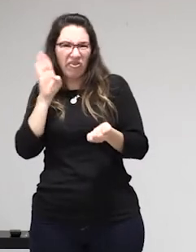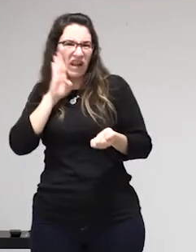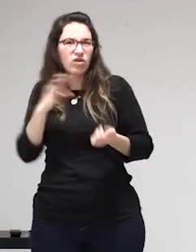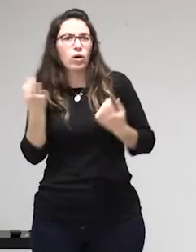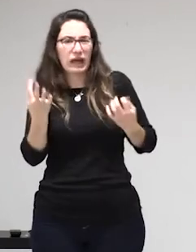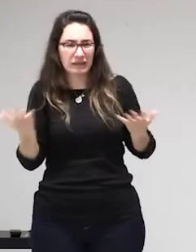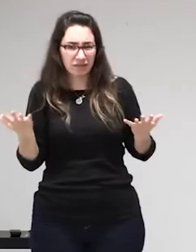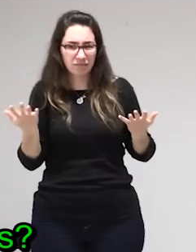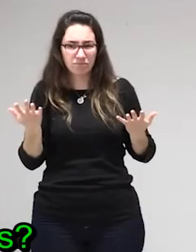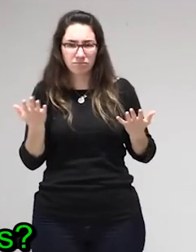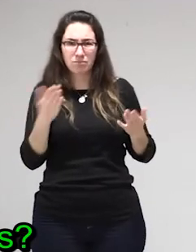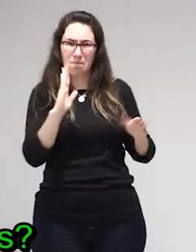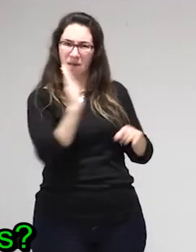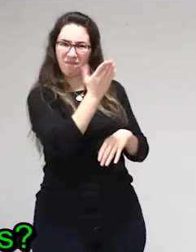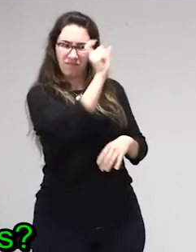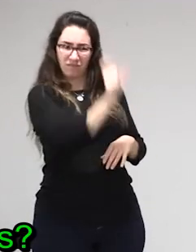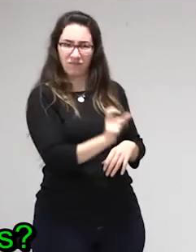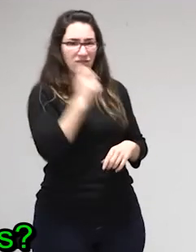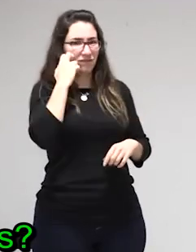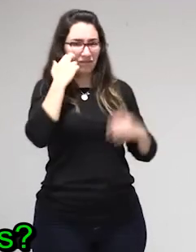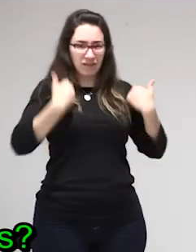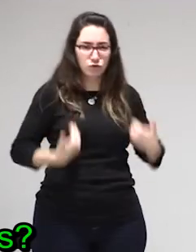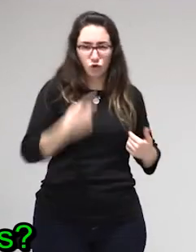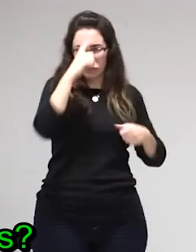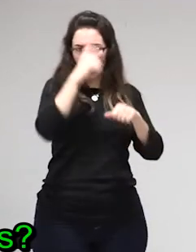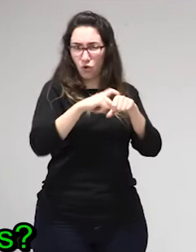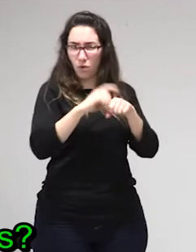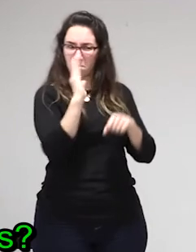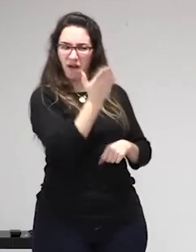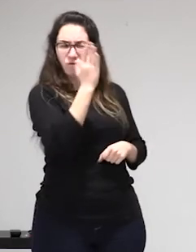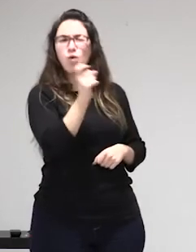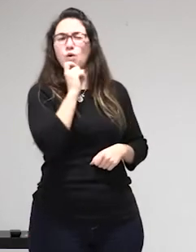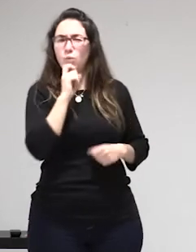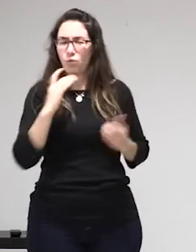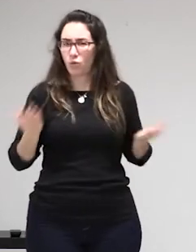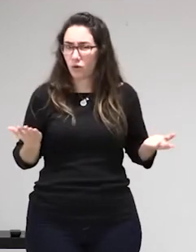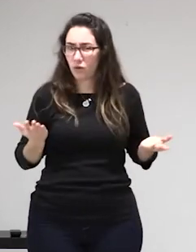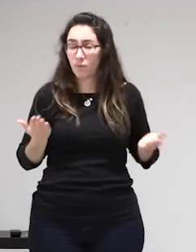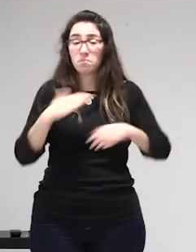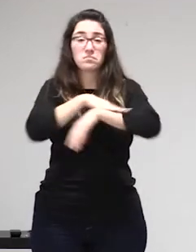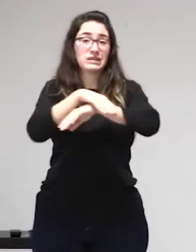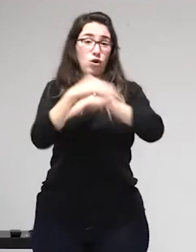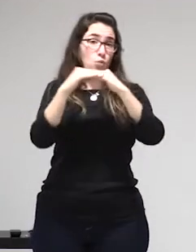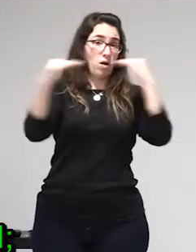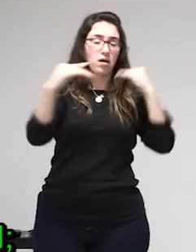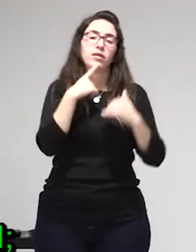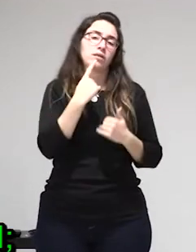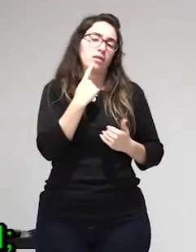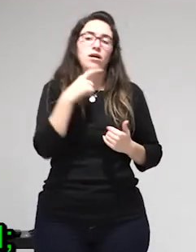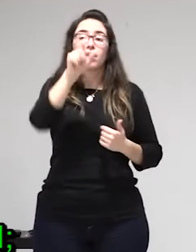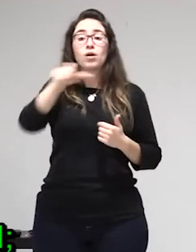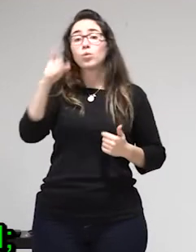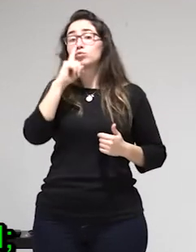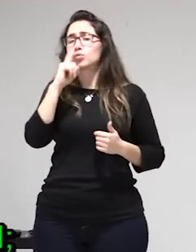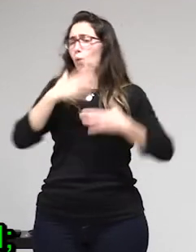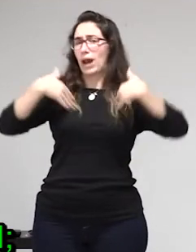hacer que haya una serie de mujeres que acaben en la cárcel para que otras puedan tener derechos porque una cosa es denunciar a quien explotó ese estamos